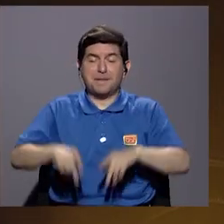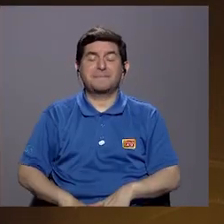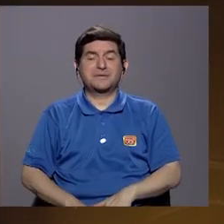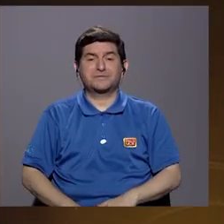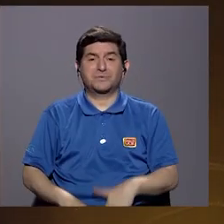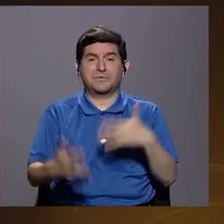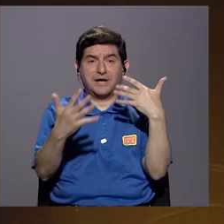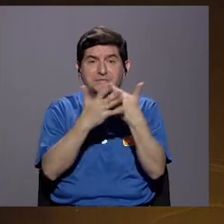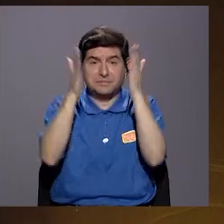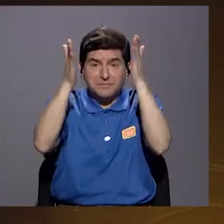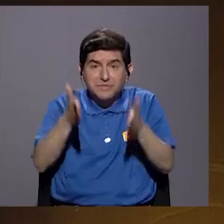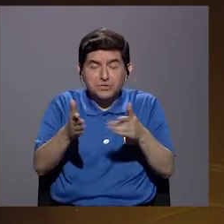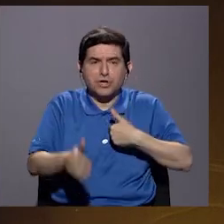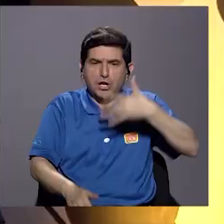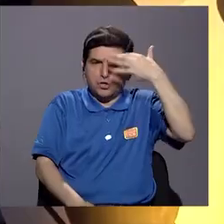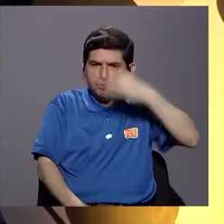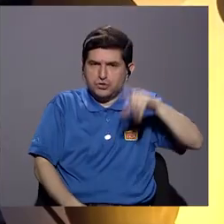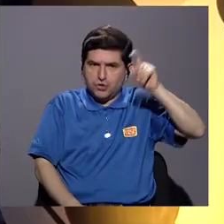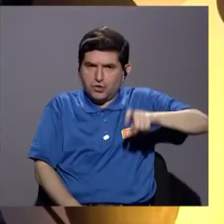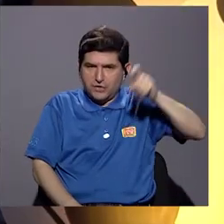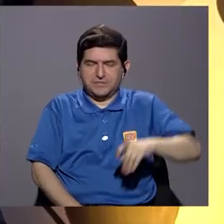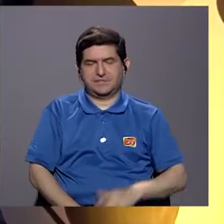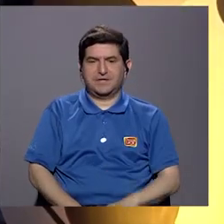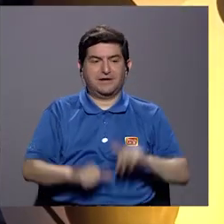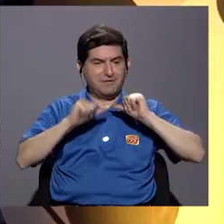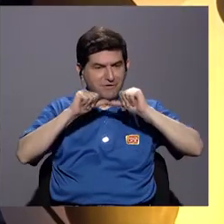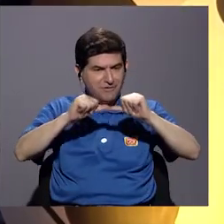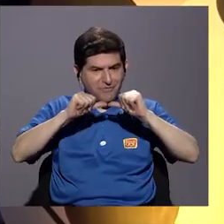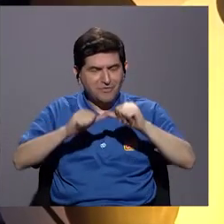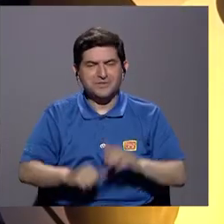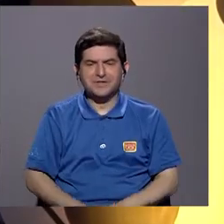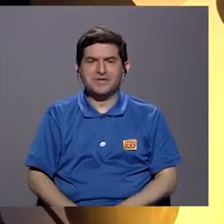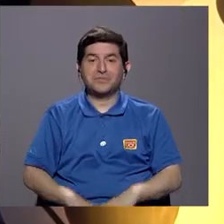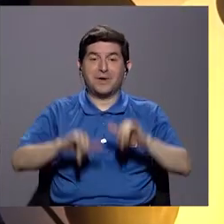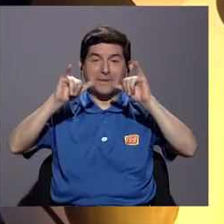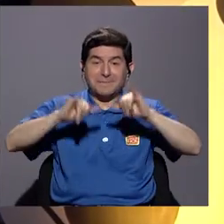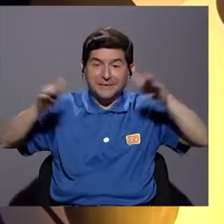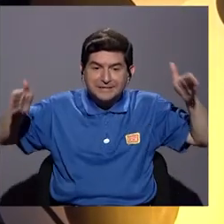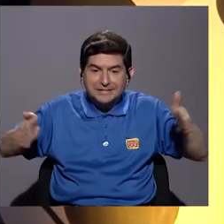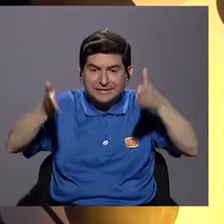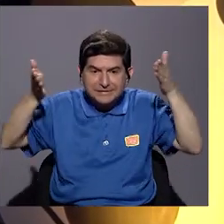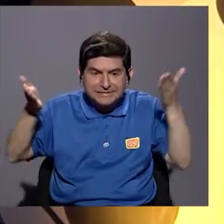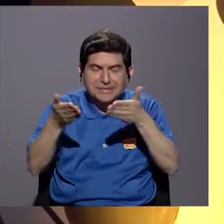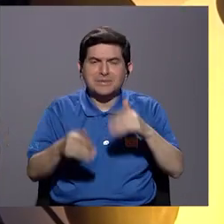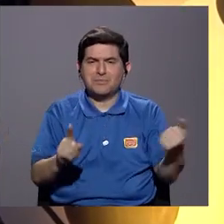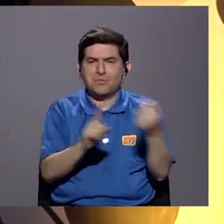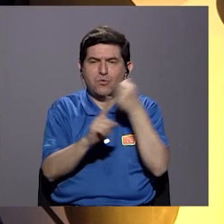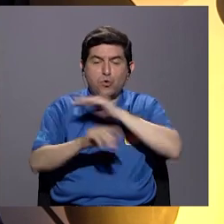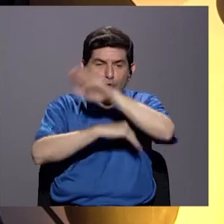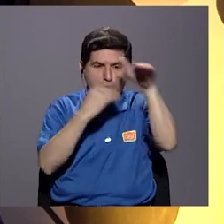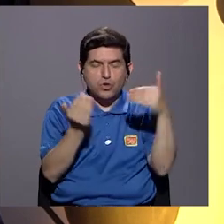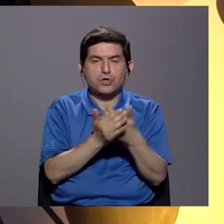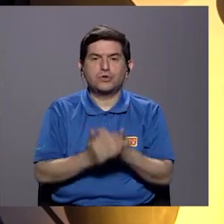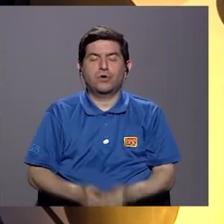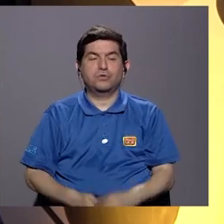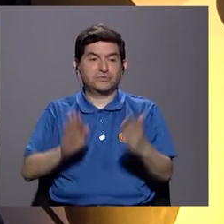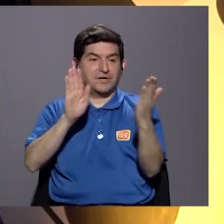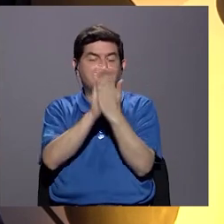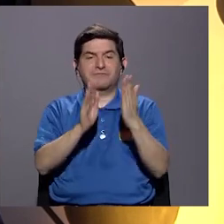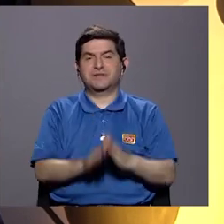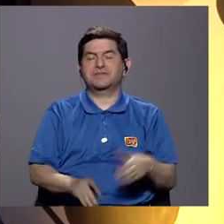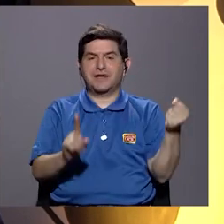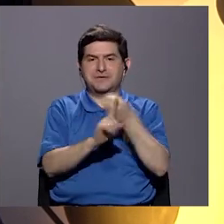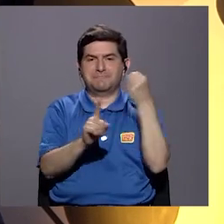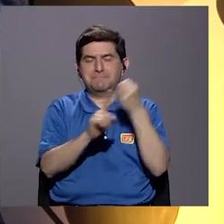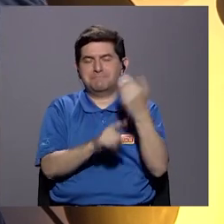gente presa y sobre todo, ¿qué es lo que yo creo que tenemos que ver? Seguimos alimentando la violencia y nos seguimos exponiendo todos como víctimas de la